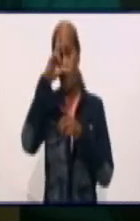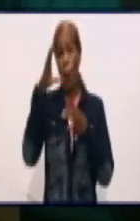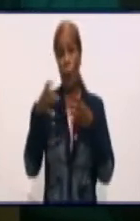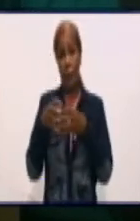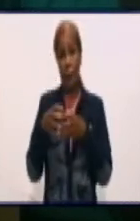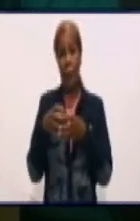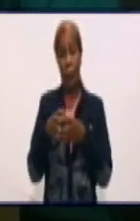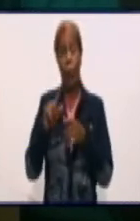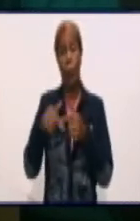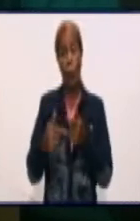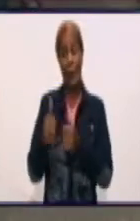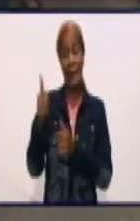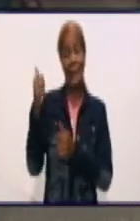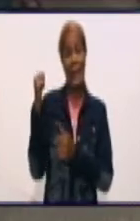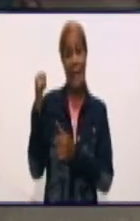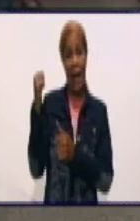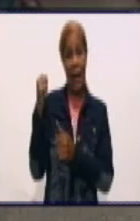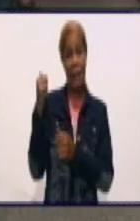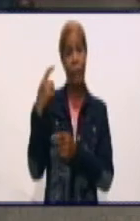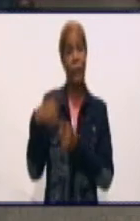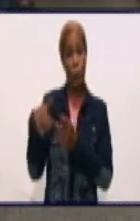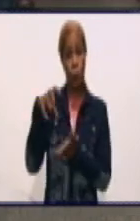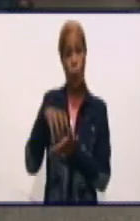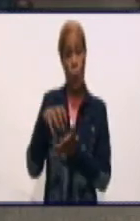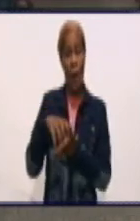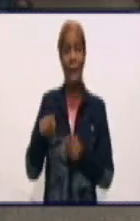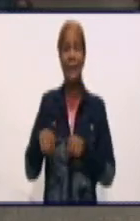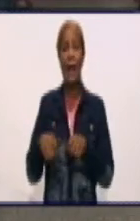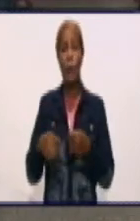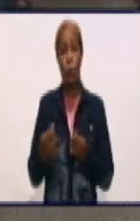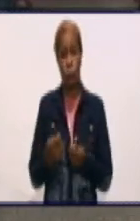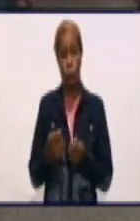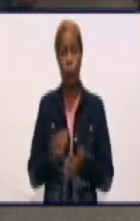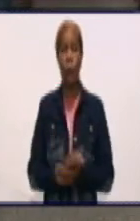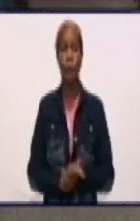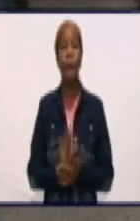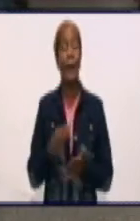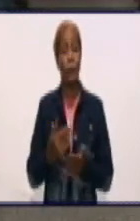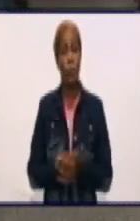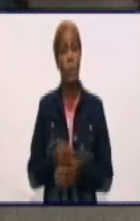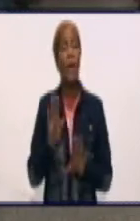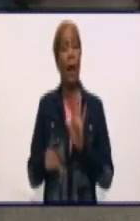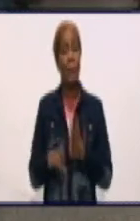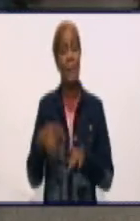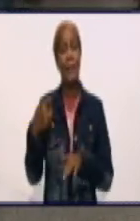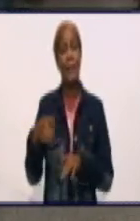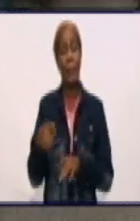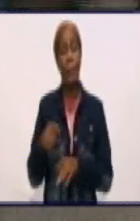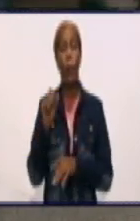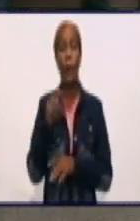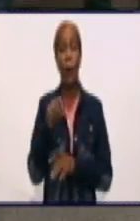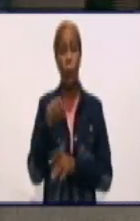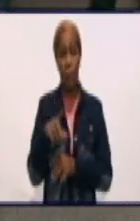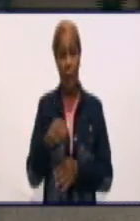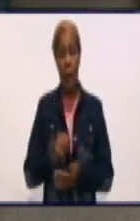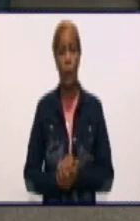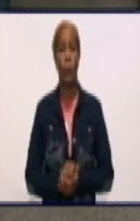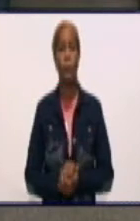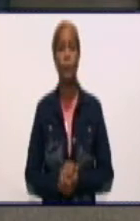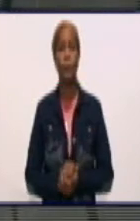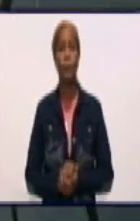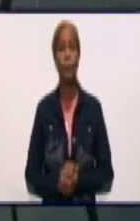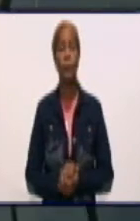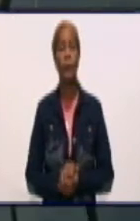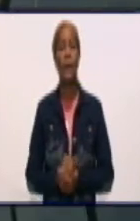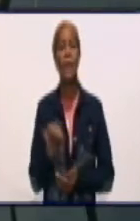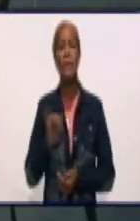está roto y no está ese cable que hay que importarlo. Los transductoras de los ultrasonidos, los